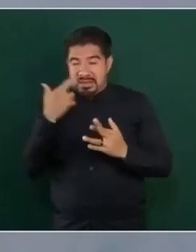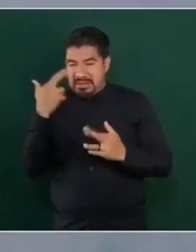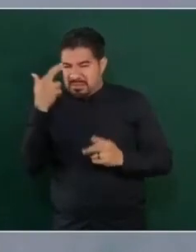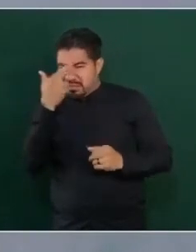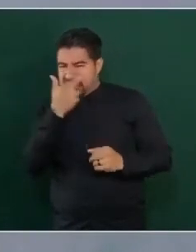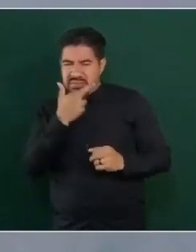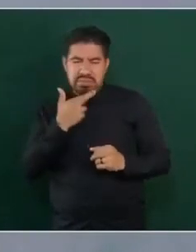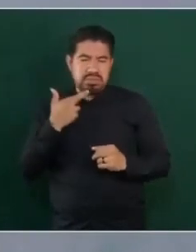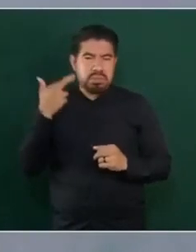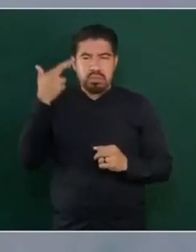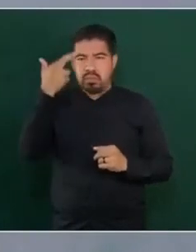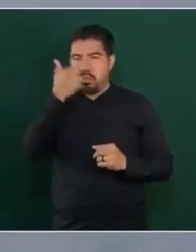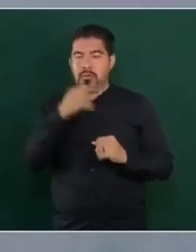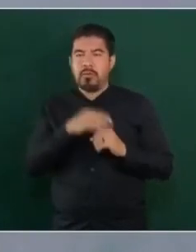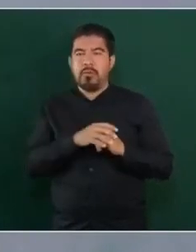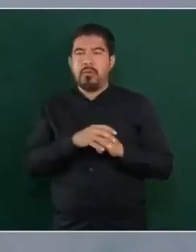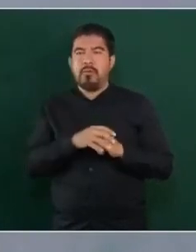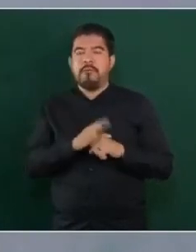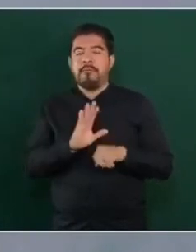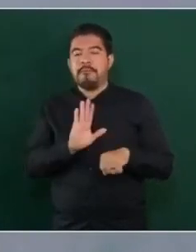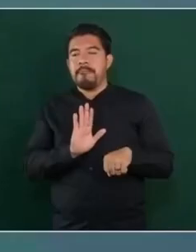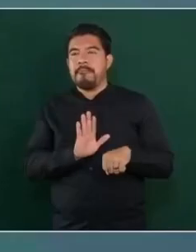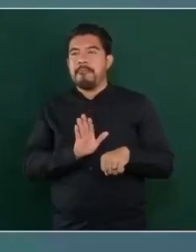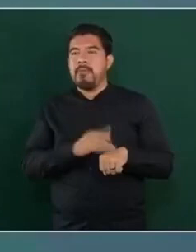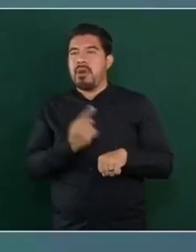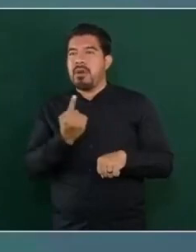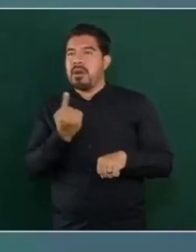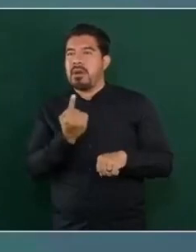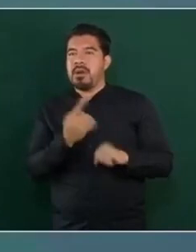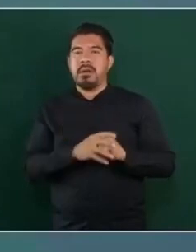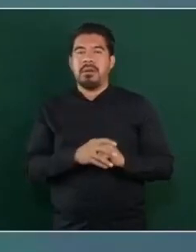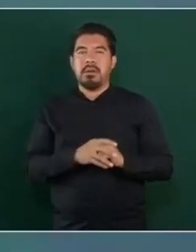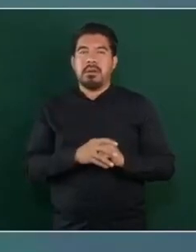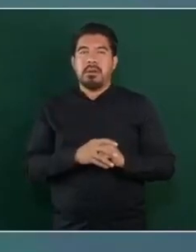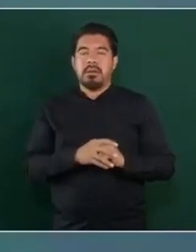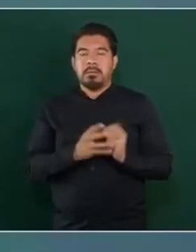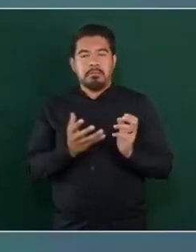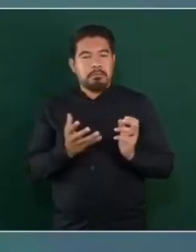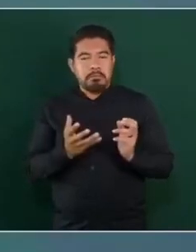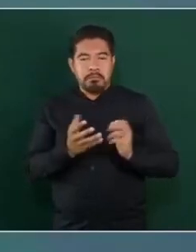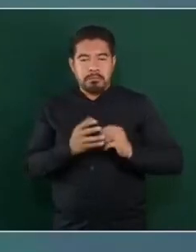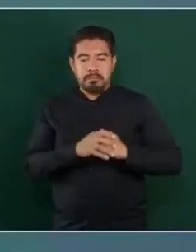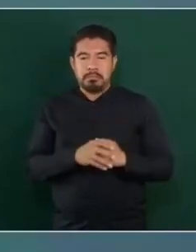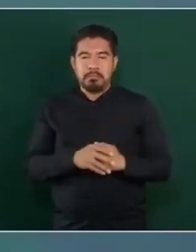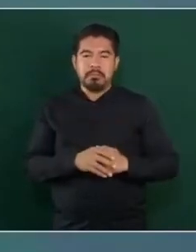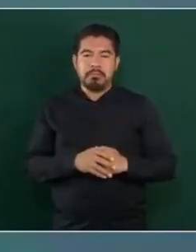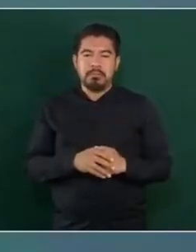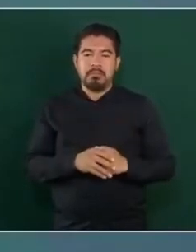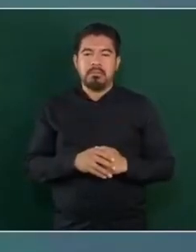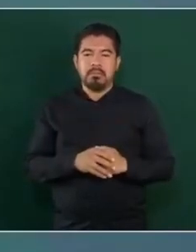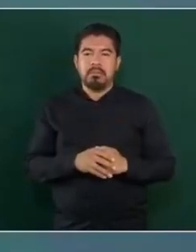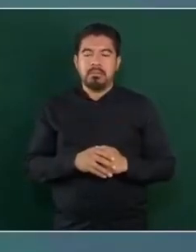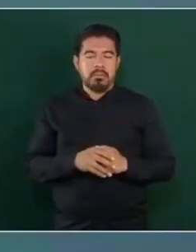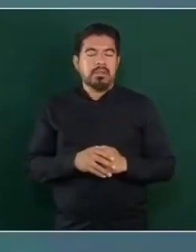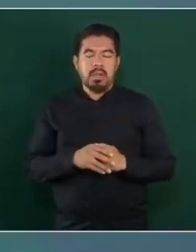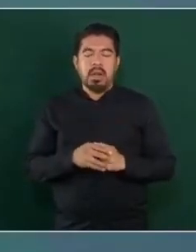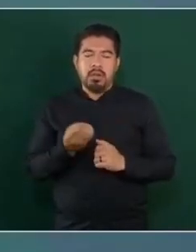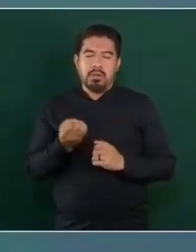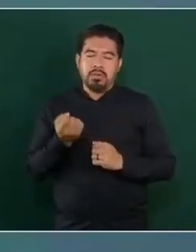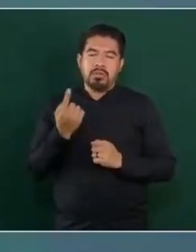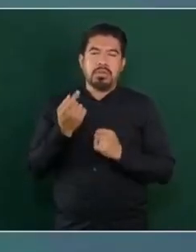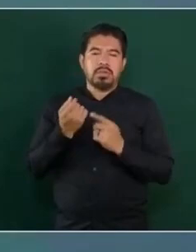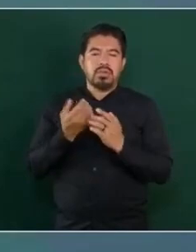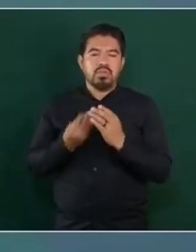porque sí han entrado nuevas